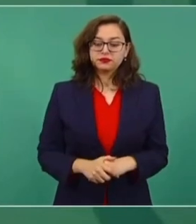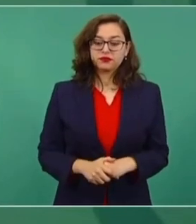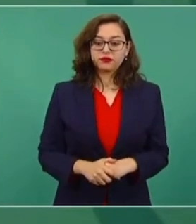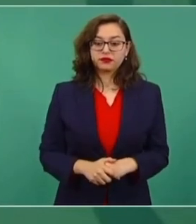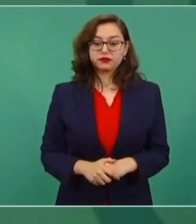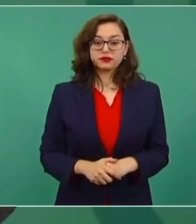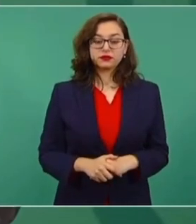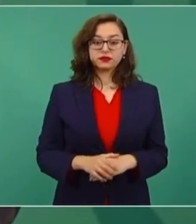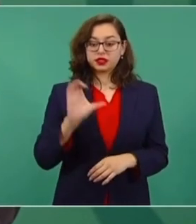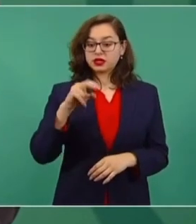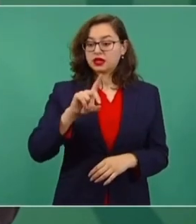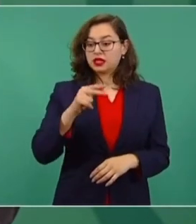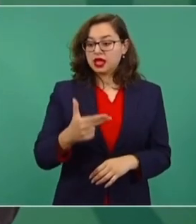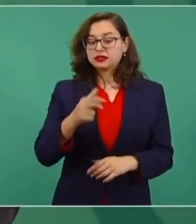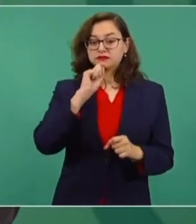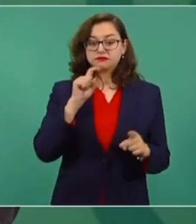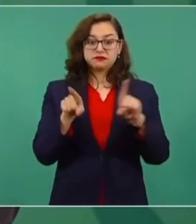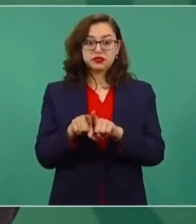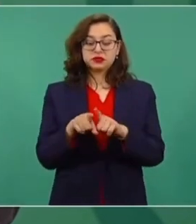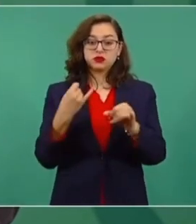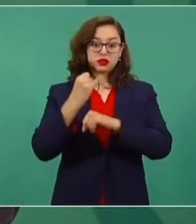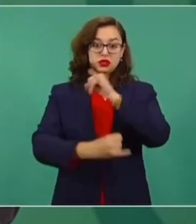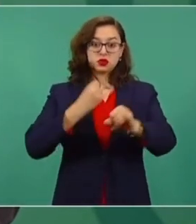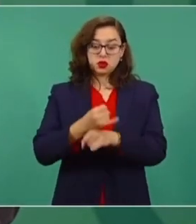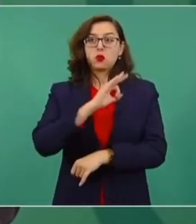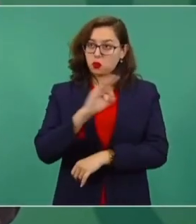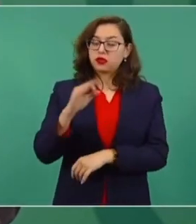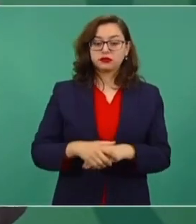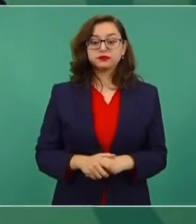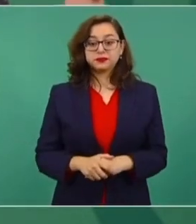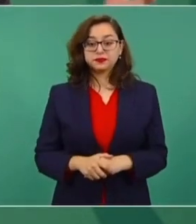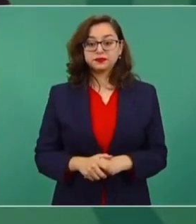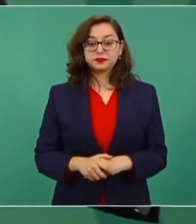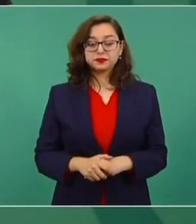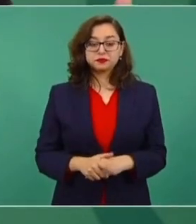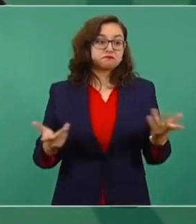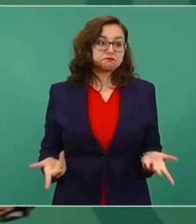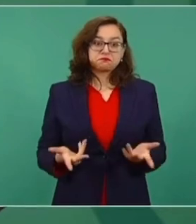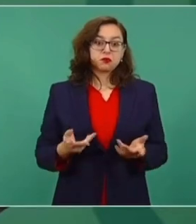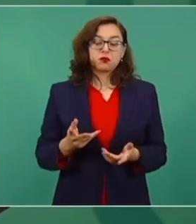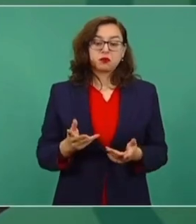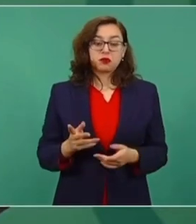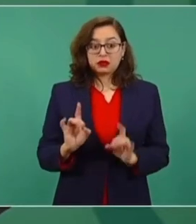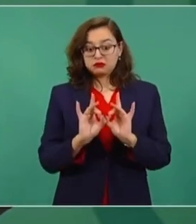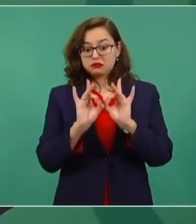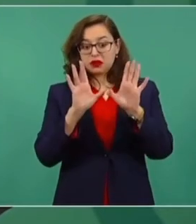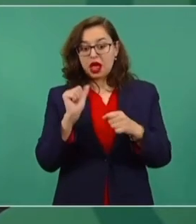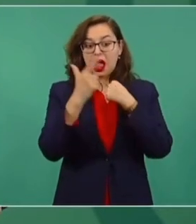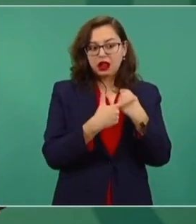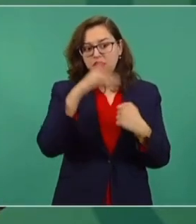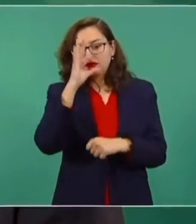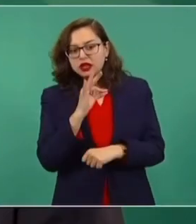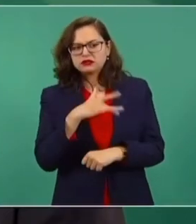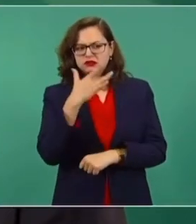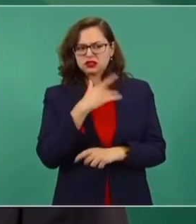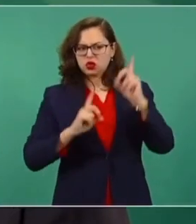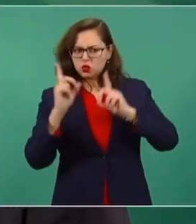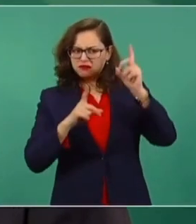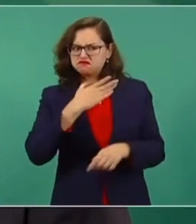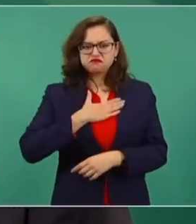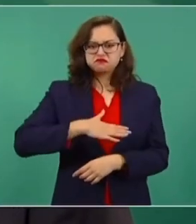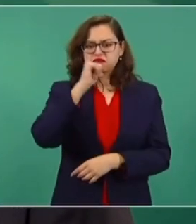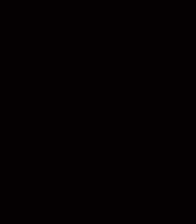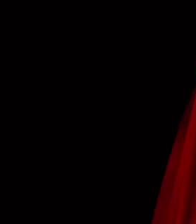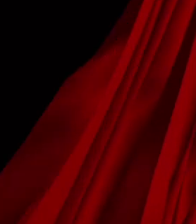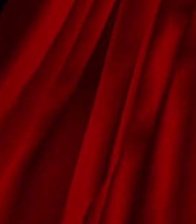Nacional e internacional. Se tiene que acudir a todos los medios. ¿Cuándo hay una inconformidad? ¿Cuándo se piense que hay una injusticia?